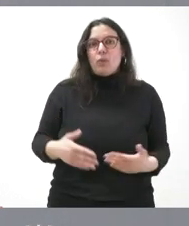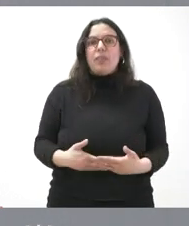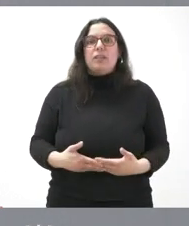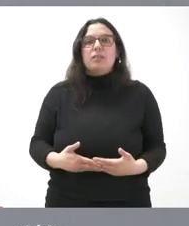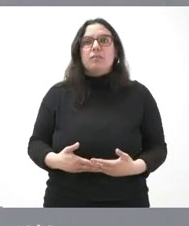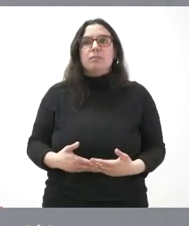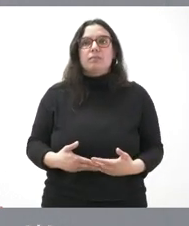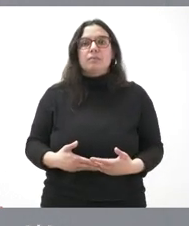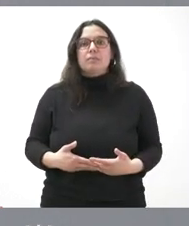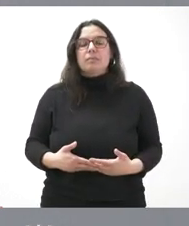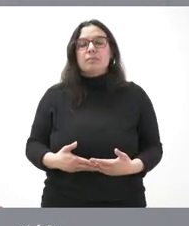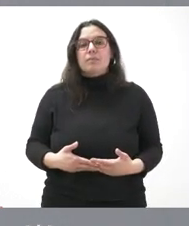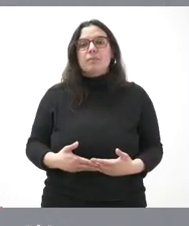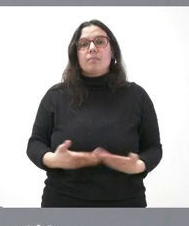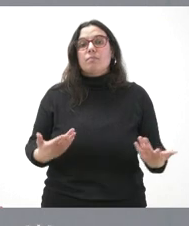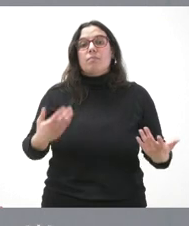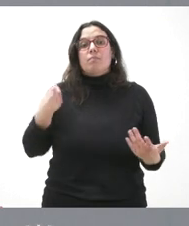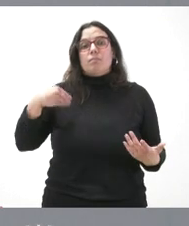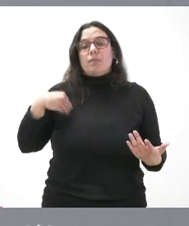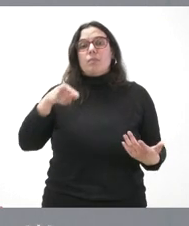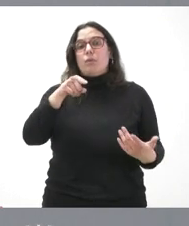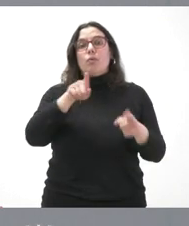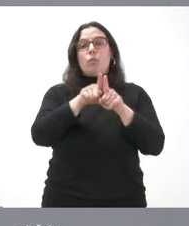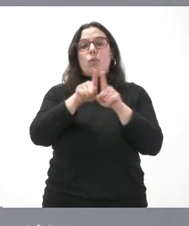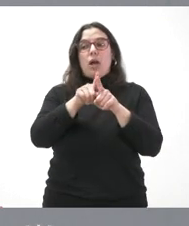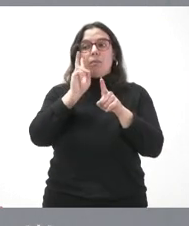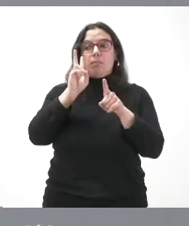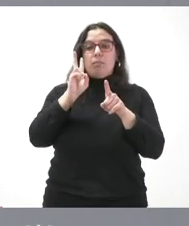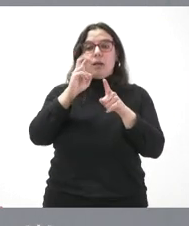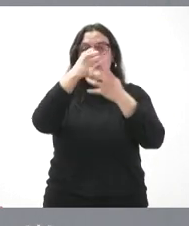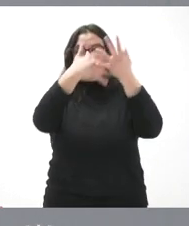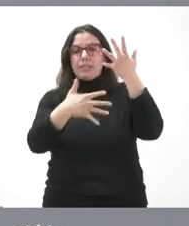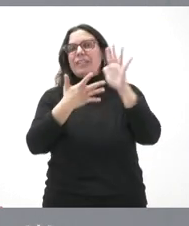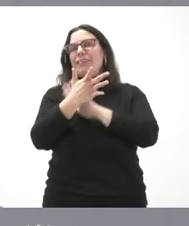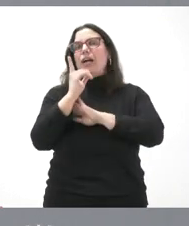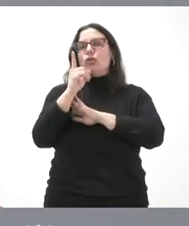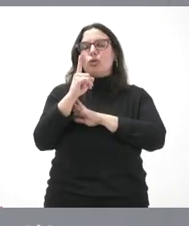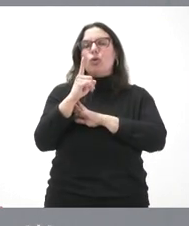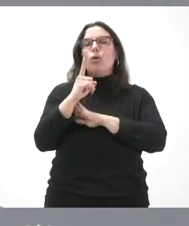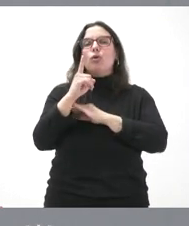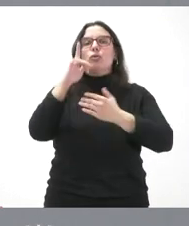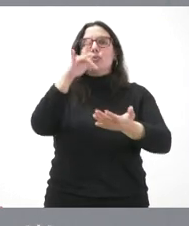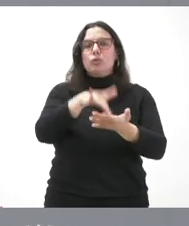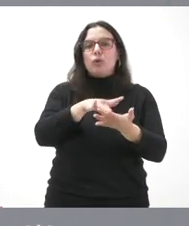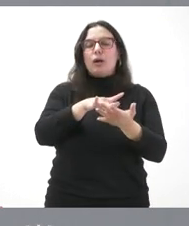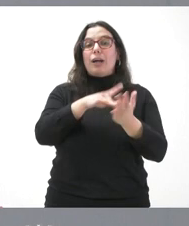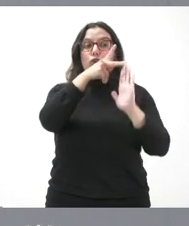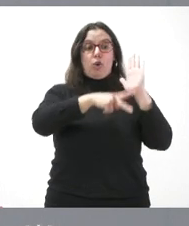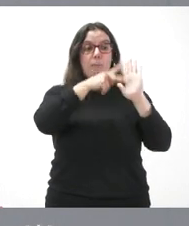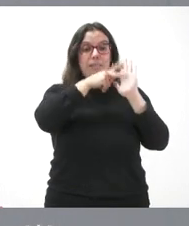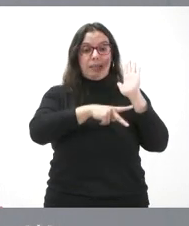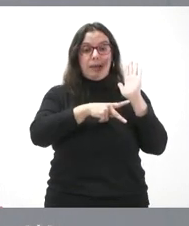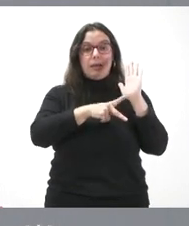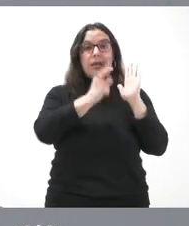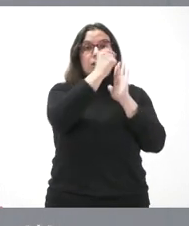vea usted esta relación, lo que significa es que los daños que superan la normativa vigente